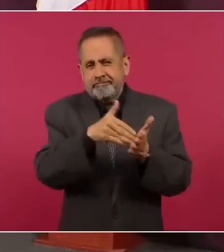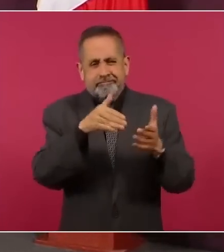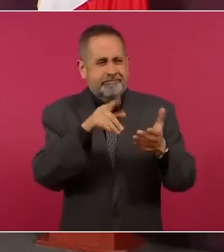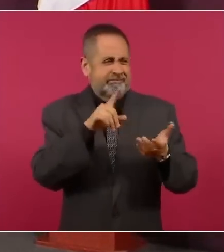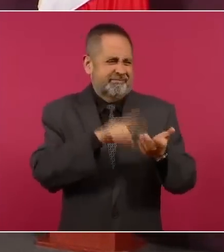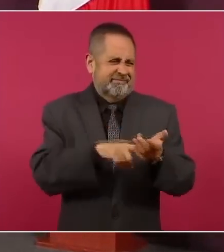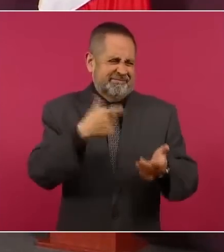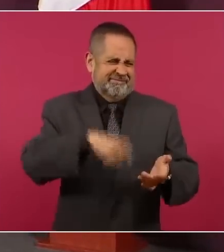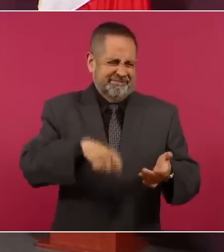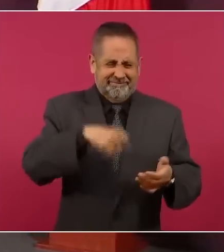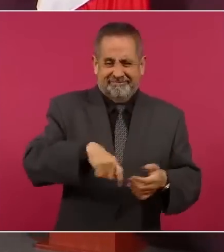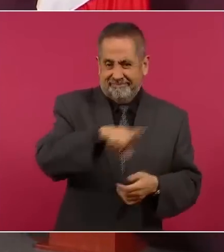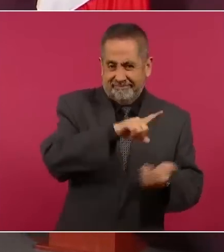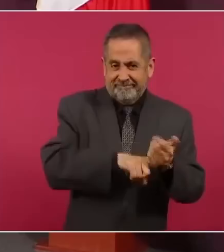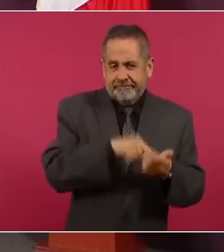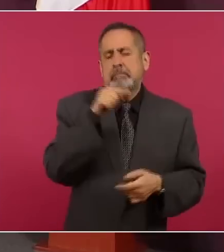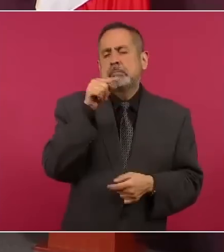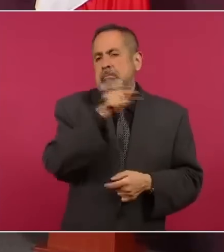pesos.